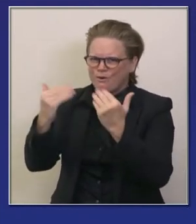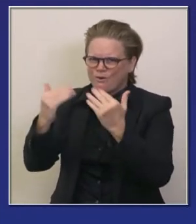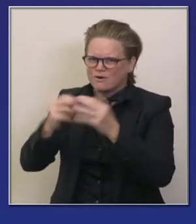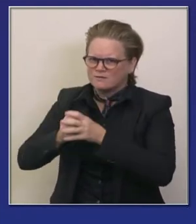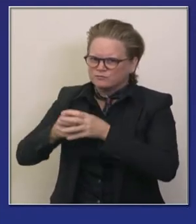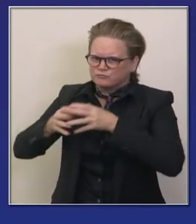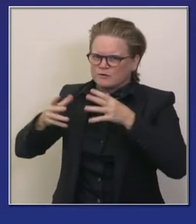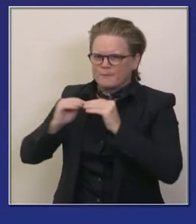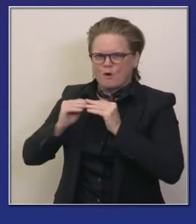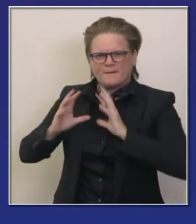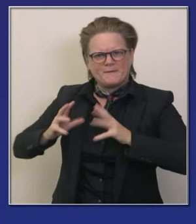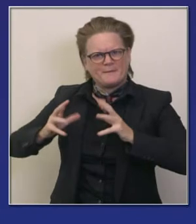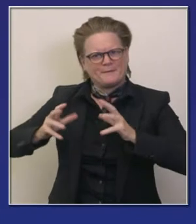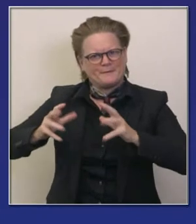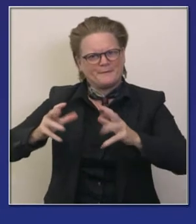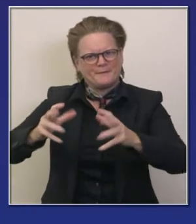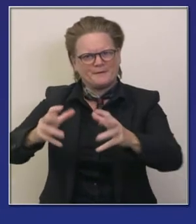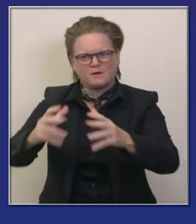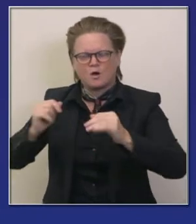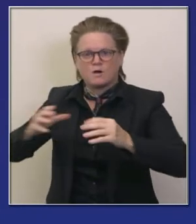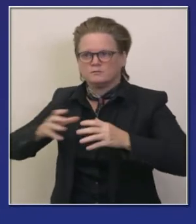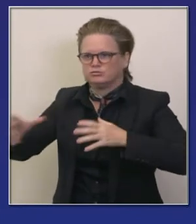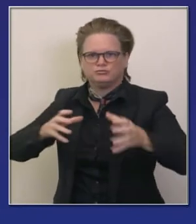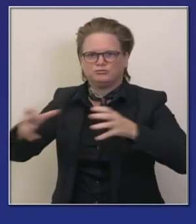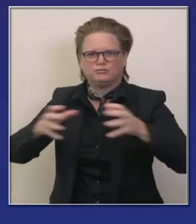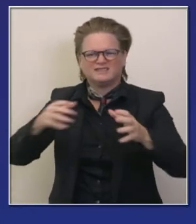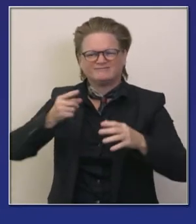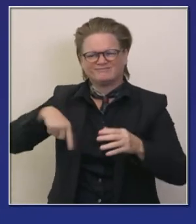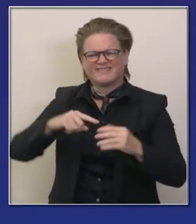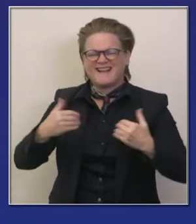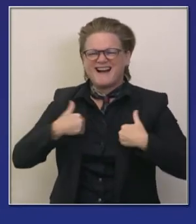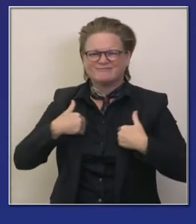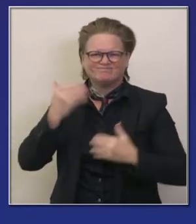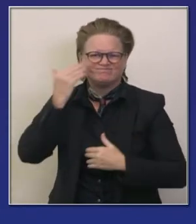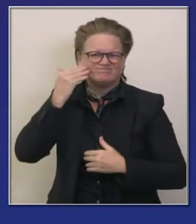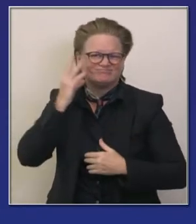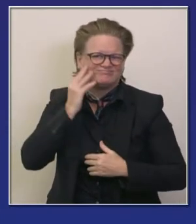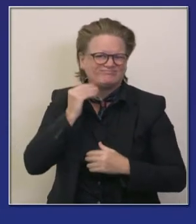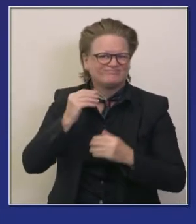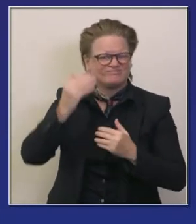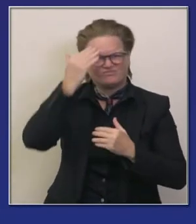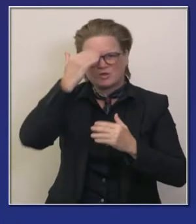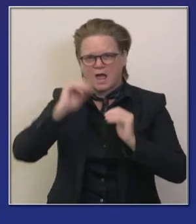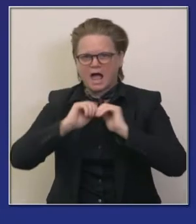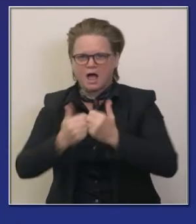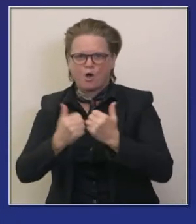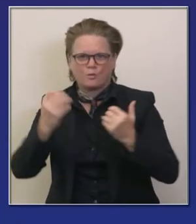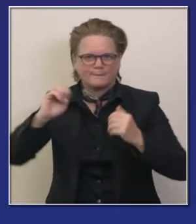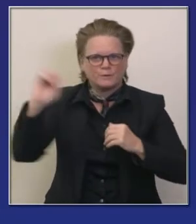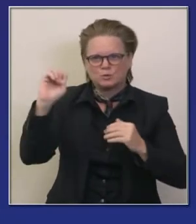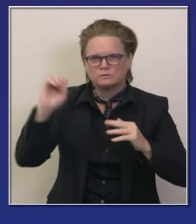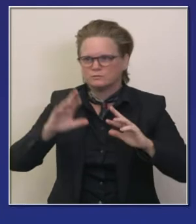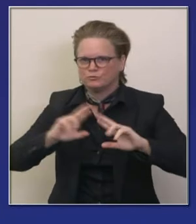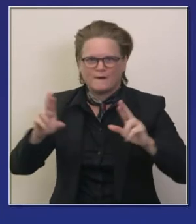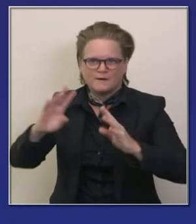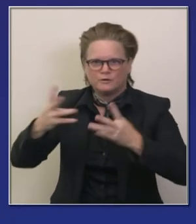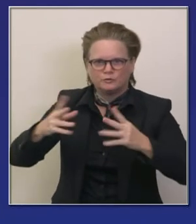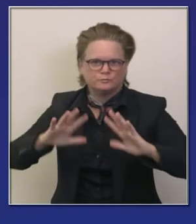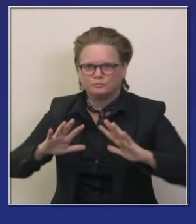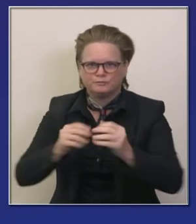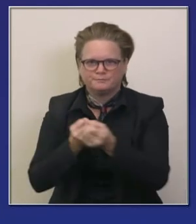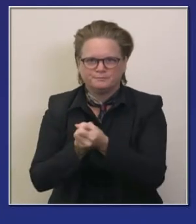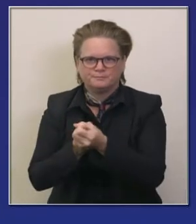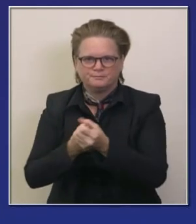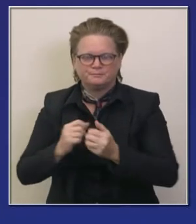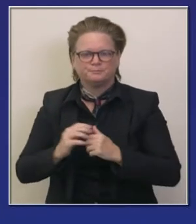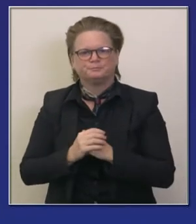fuerza para avanzar esta causa el músculo según le llamamos en nuestras oficinas para apoyar a